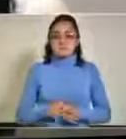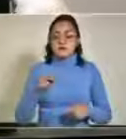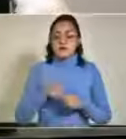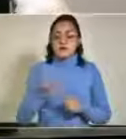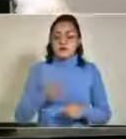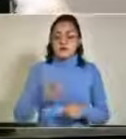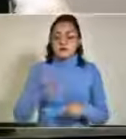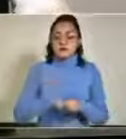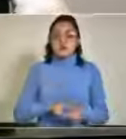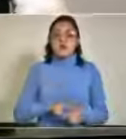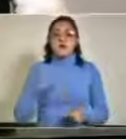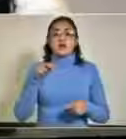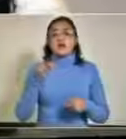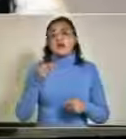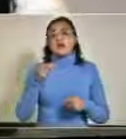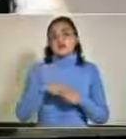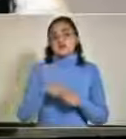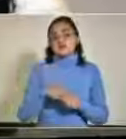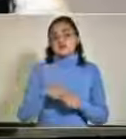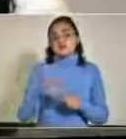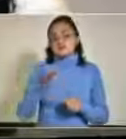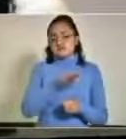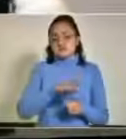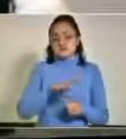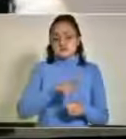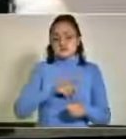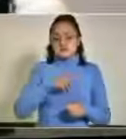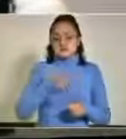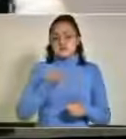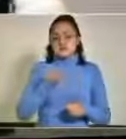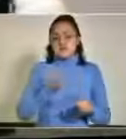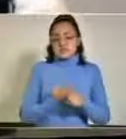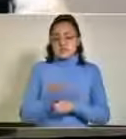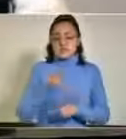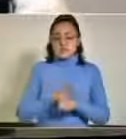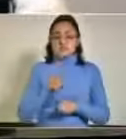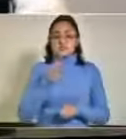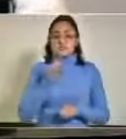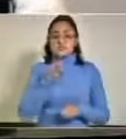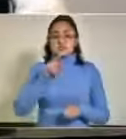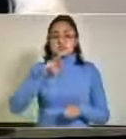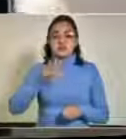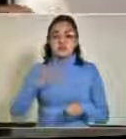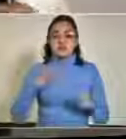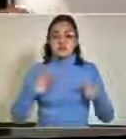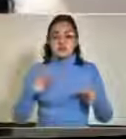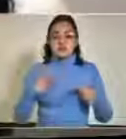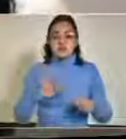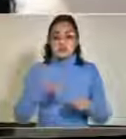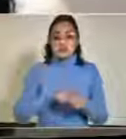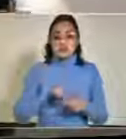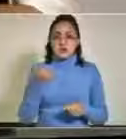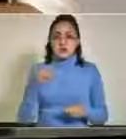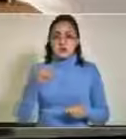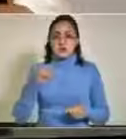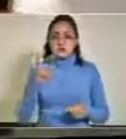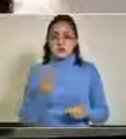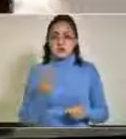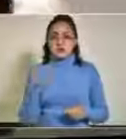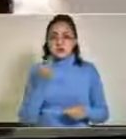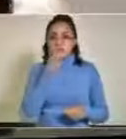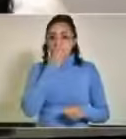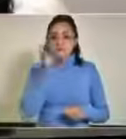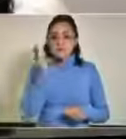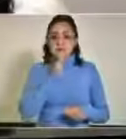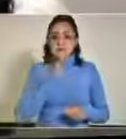nuestra red hospitalaria de los servicios de salud tenemos 385 pacientes y 92 requieren